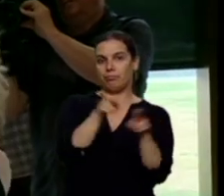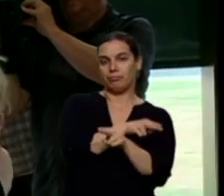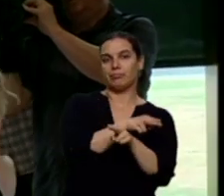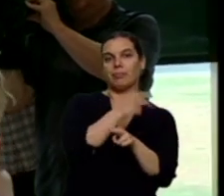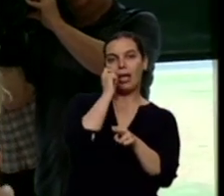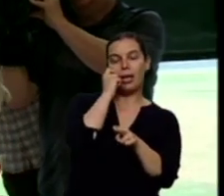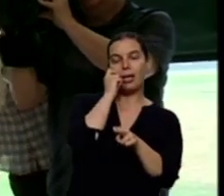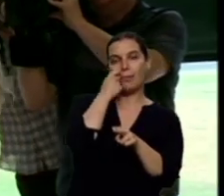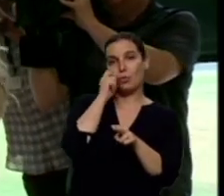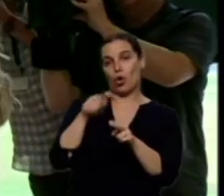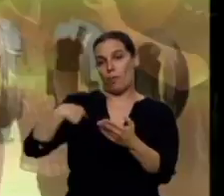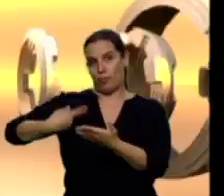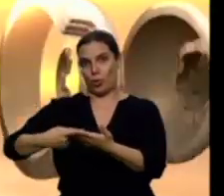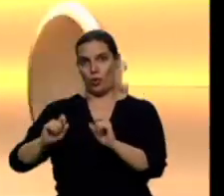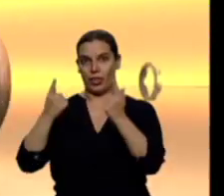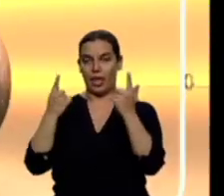presidencia.